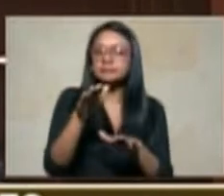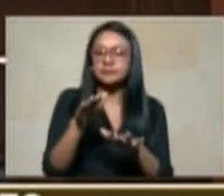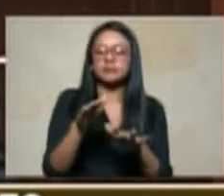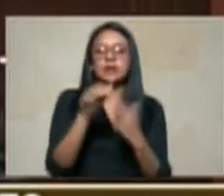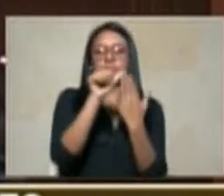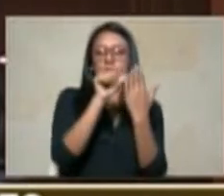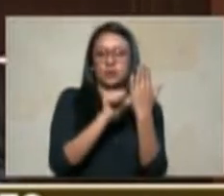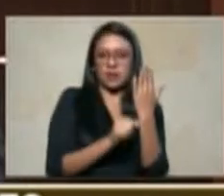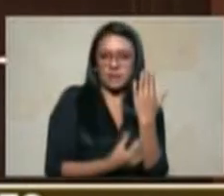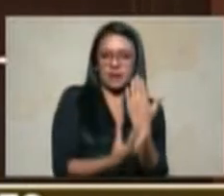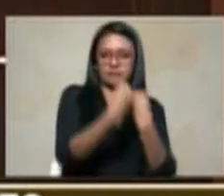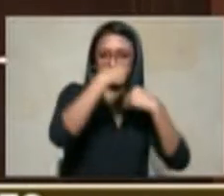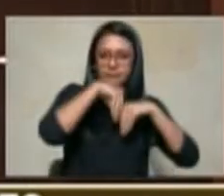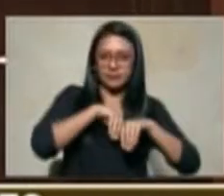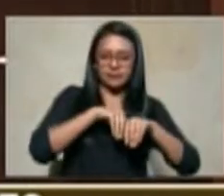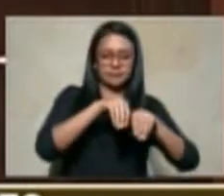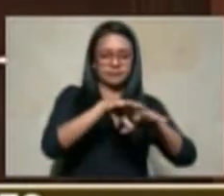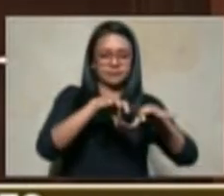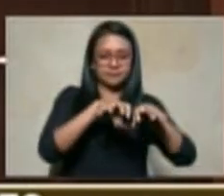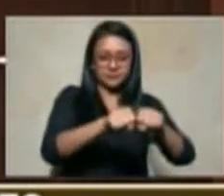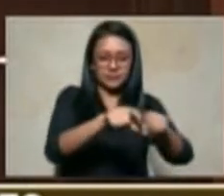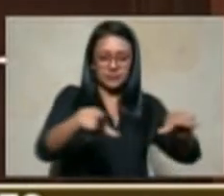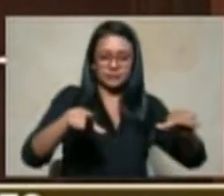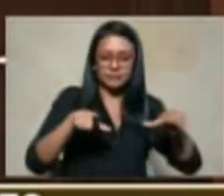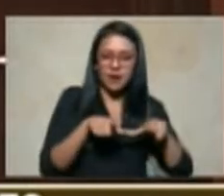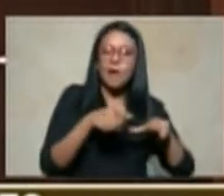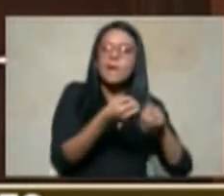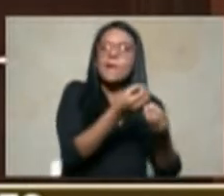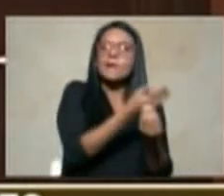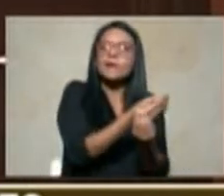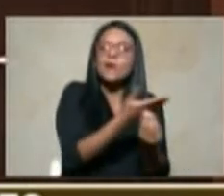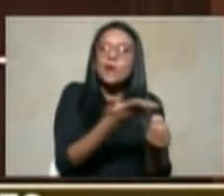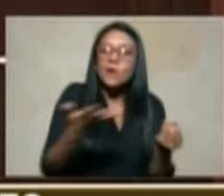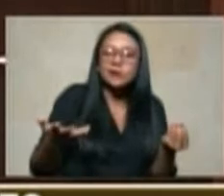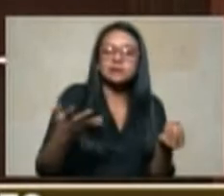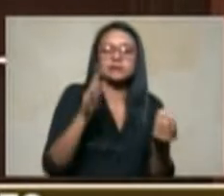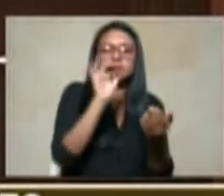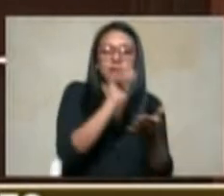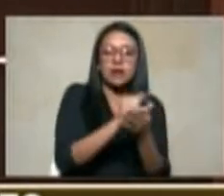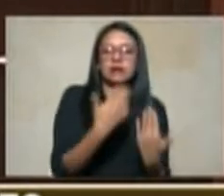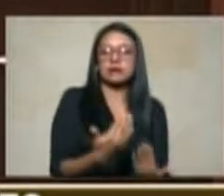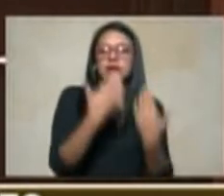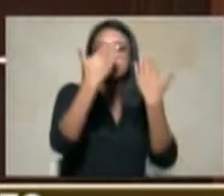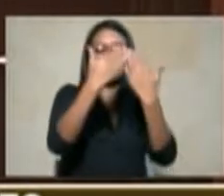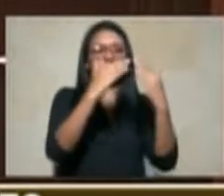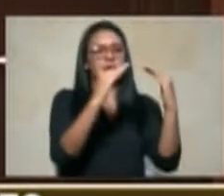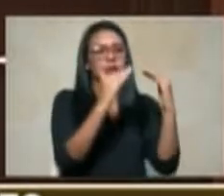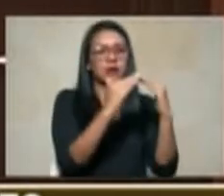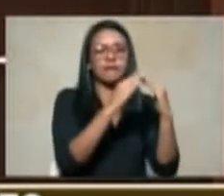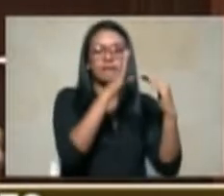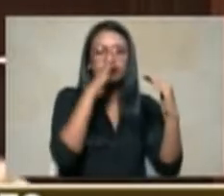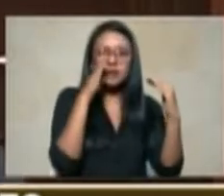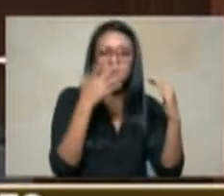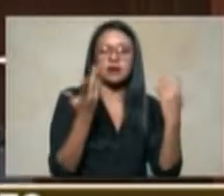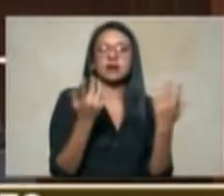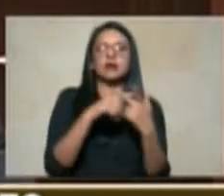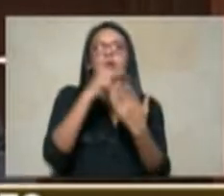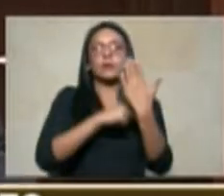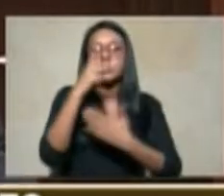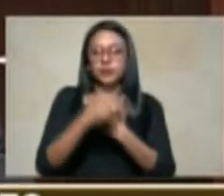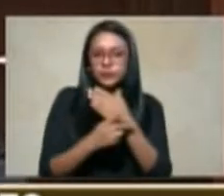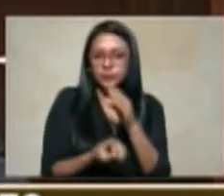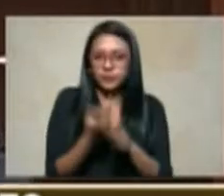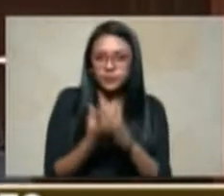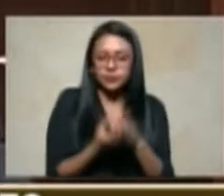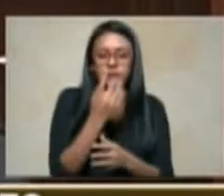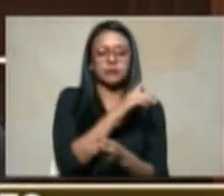inmuebles como bienes en representados en beneficios en vivienda rural en proyectos productivos y en formalización